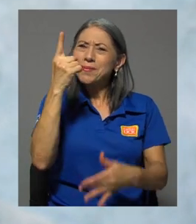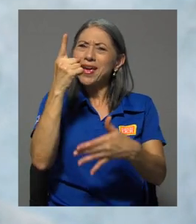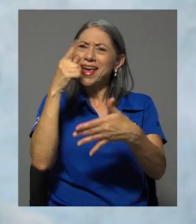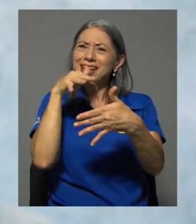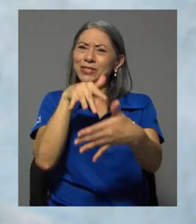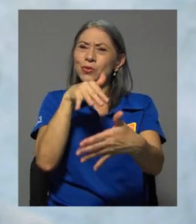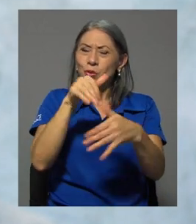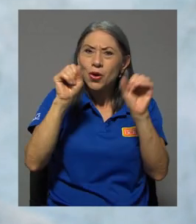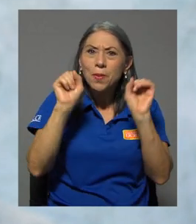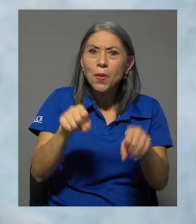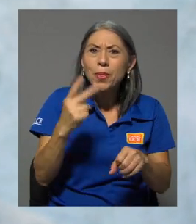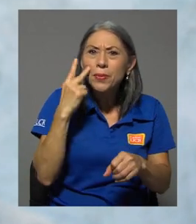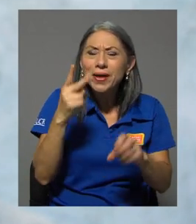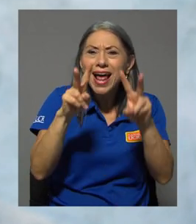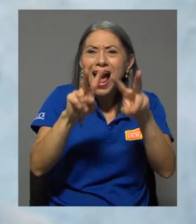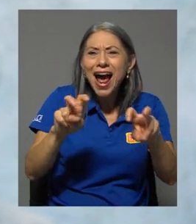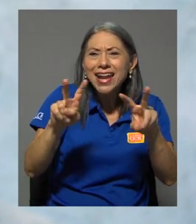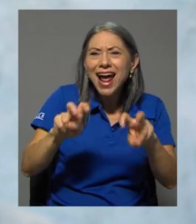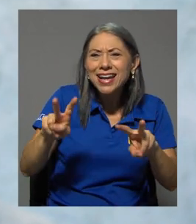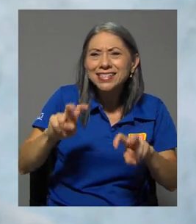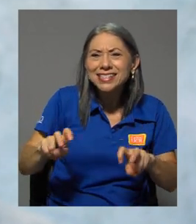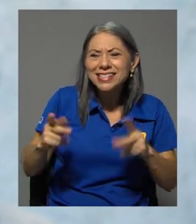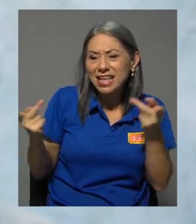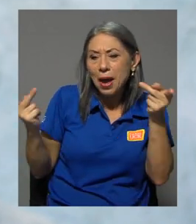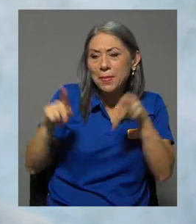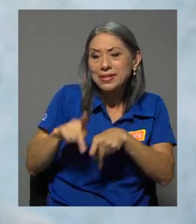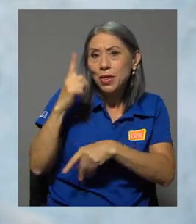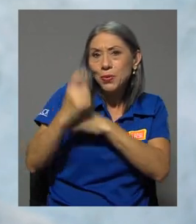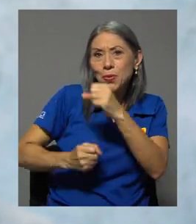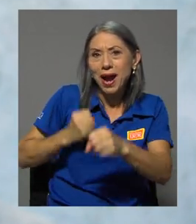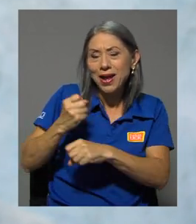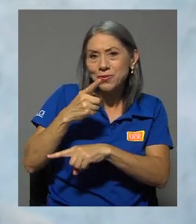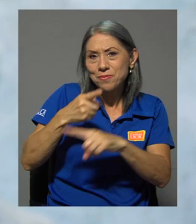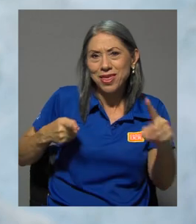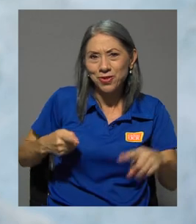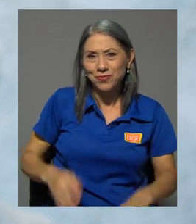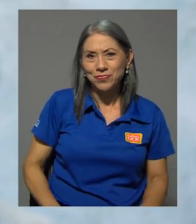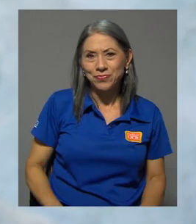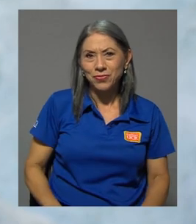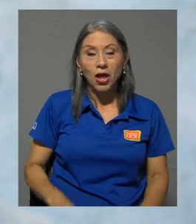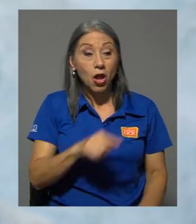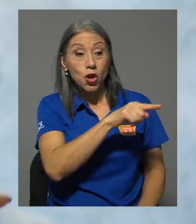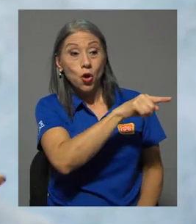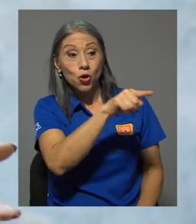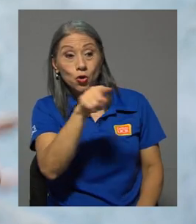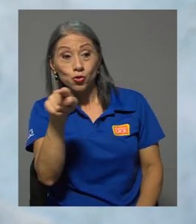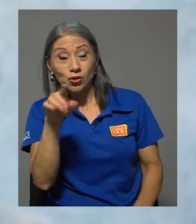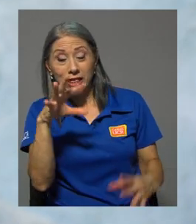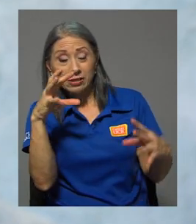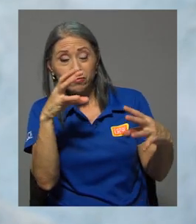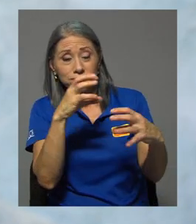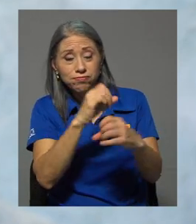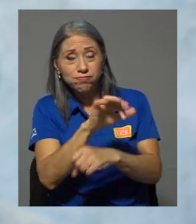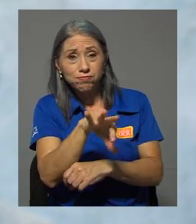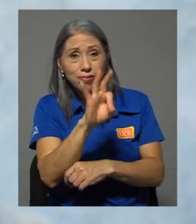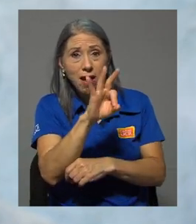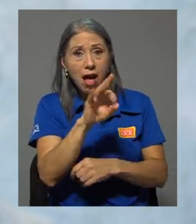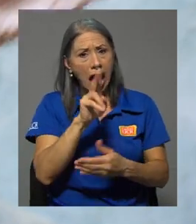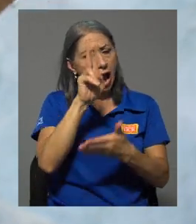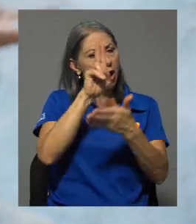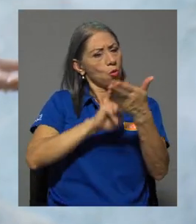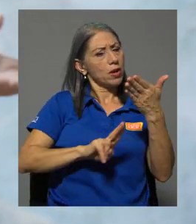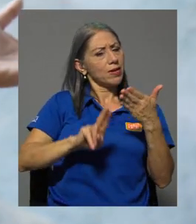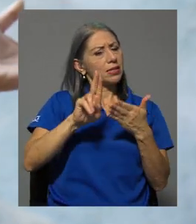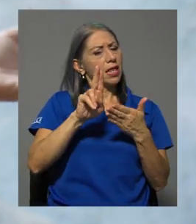ya un análisis de lo que ha venido pasando durante este año y medio. Estos hallazgos de ustedes, ¿cómo se trasladan desde la universidad